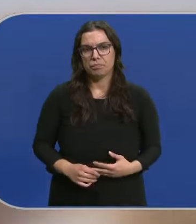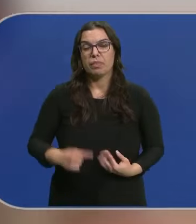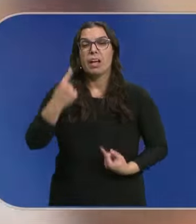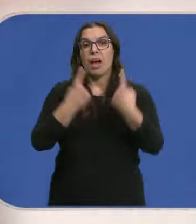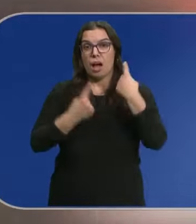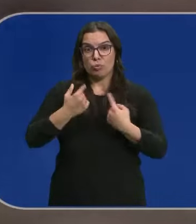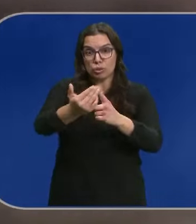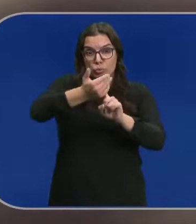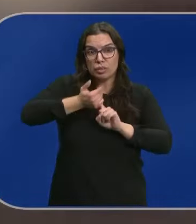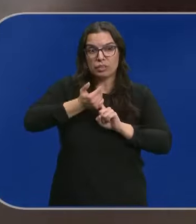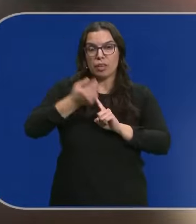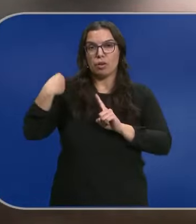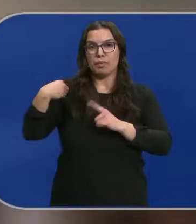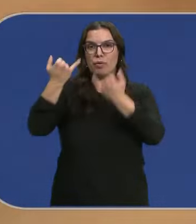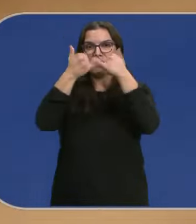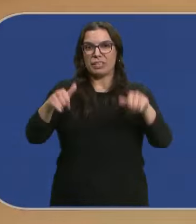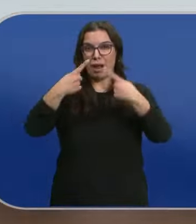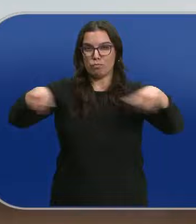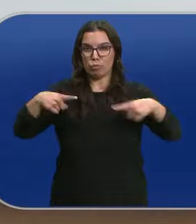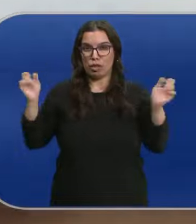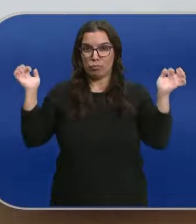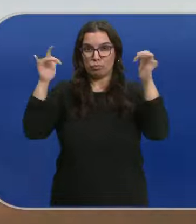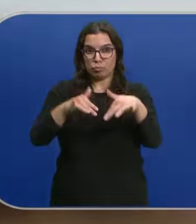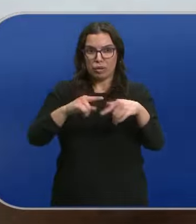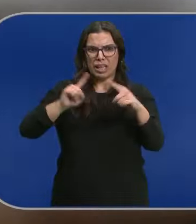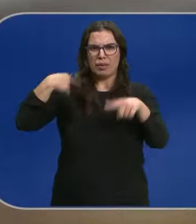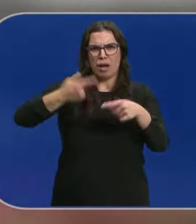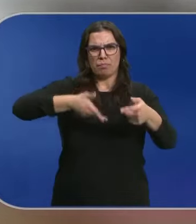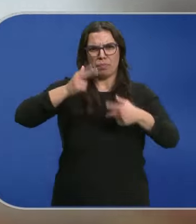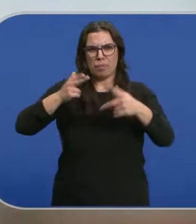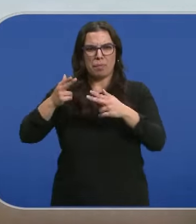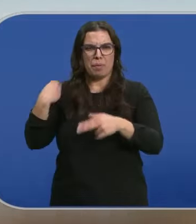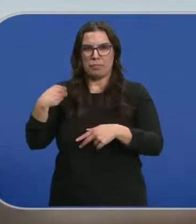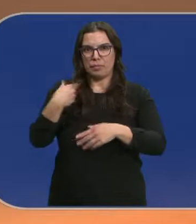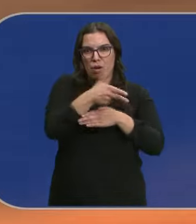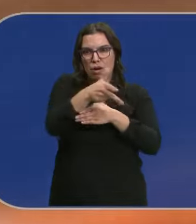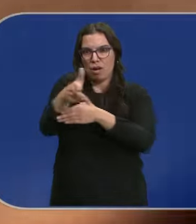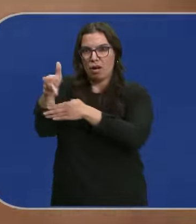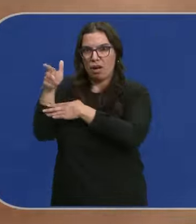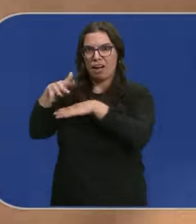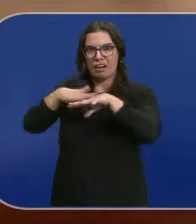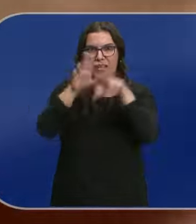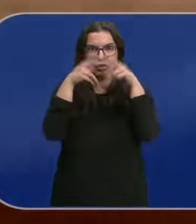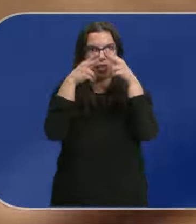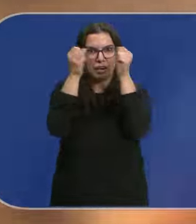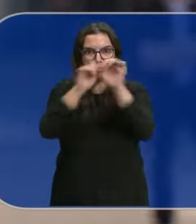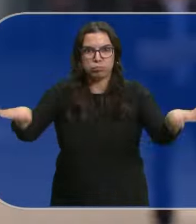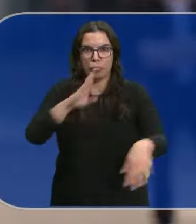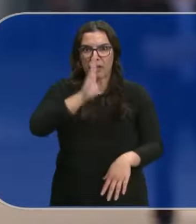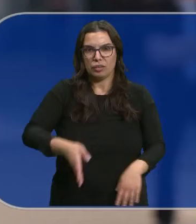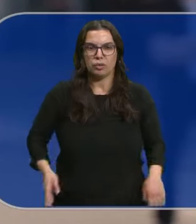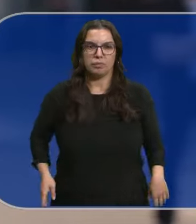Algunas de ellas se las llevaron de este festival musical Que terminó en masacre retransmitida al mundo A través de las redes sociales